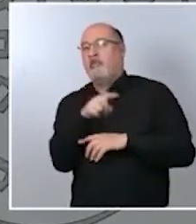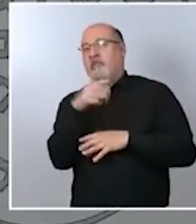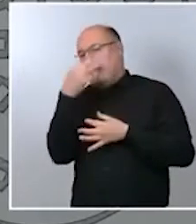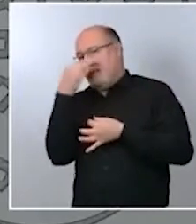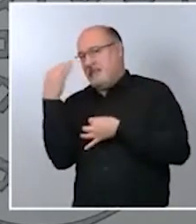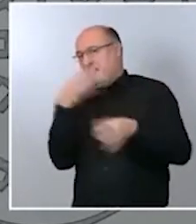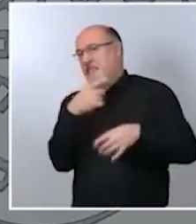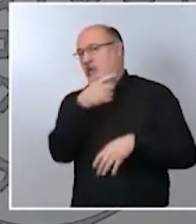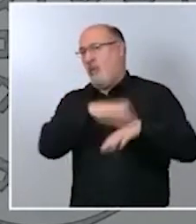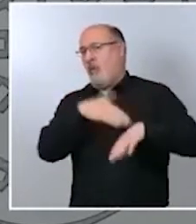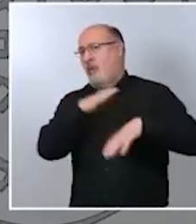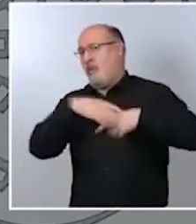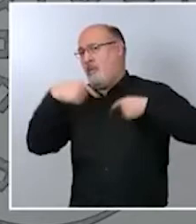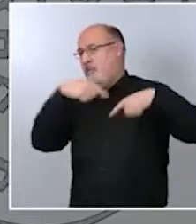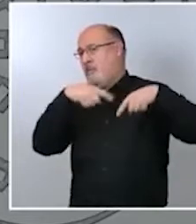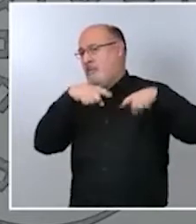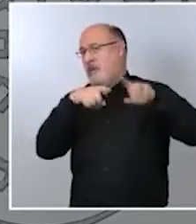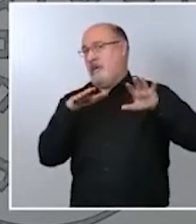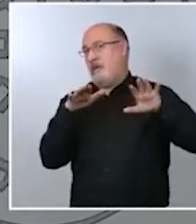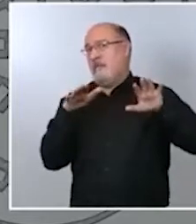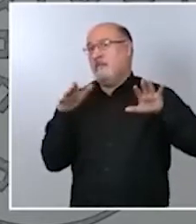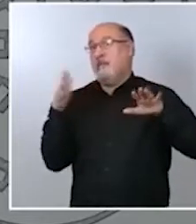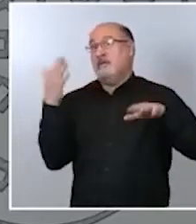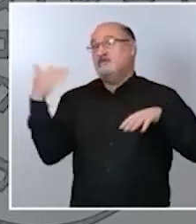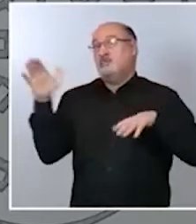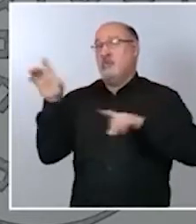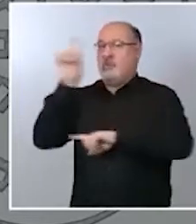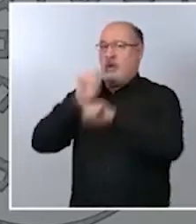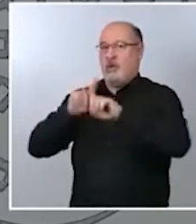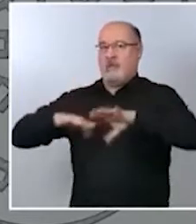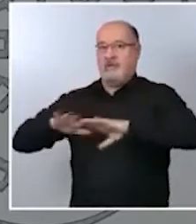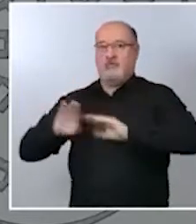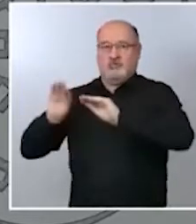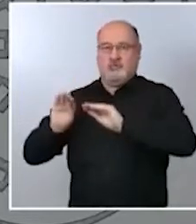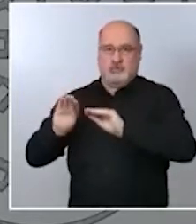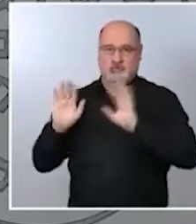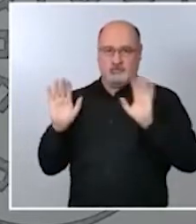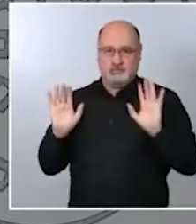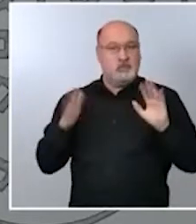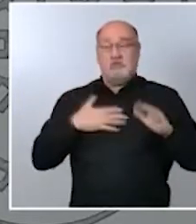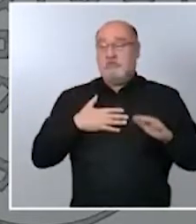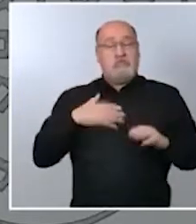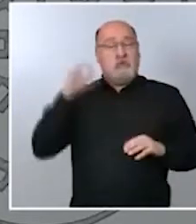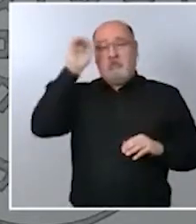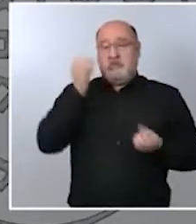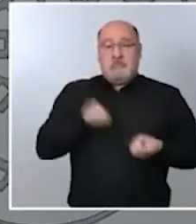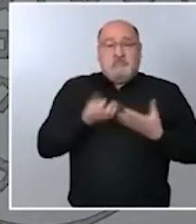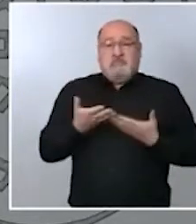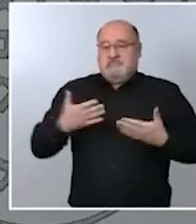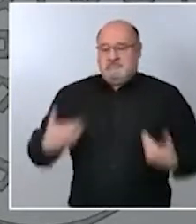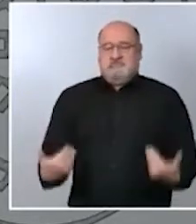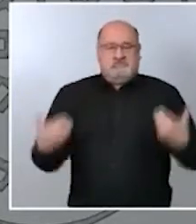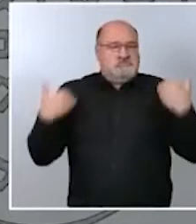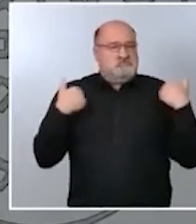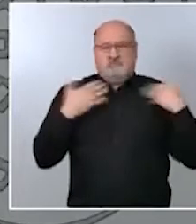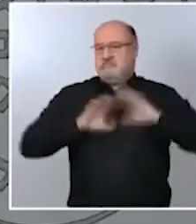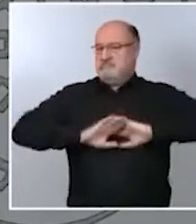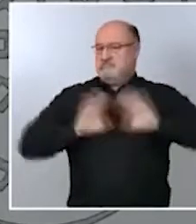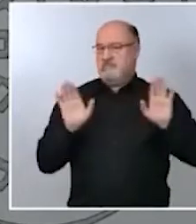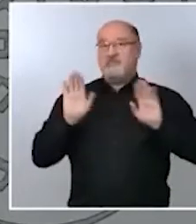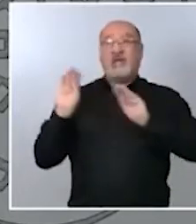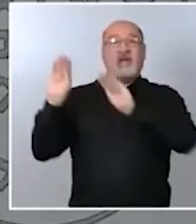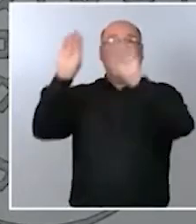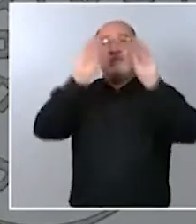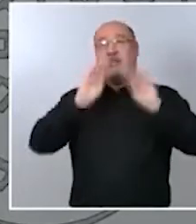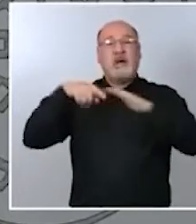para justificar sus propias actuaciones no me corresponde a mí trasladar cuál es la gestión y la valoración de la